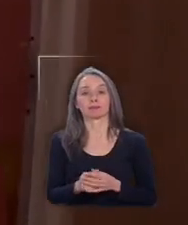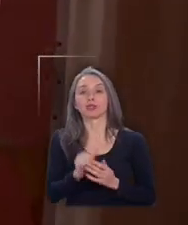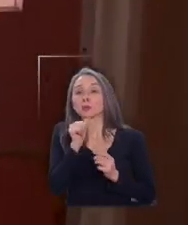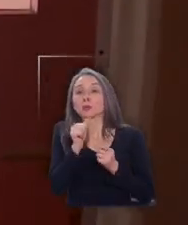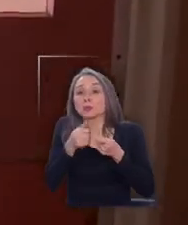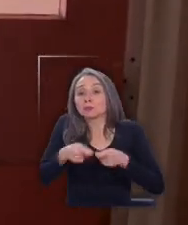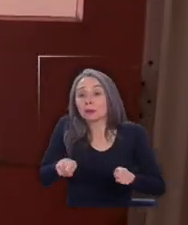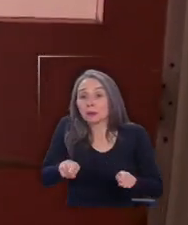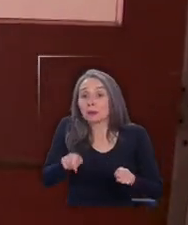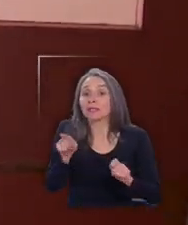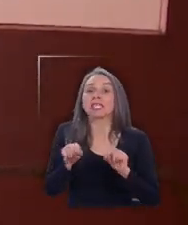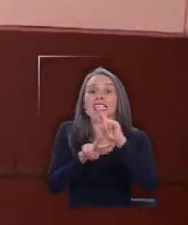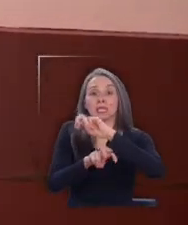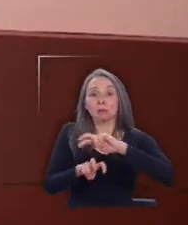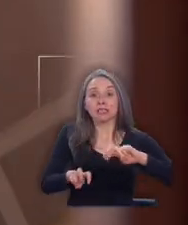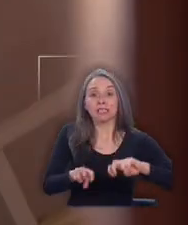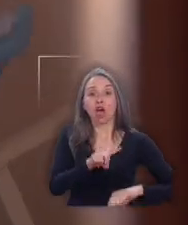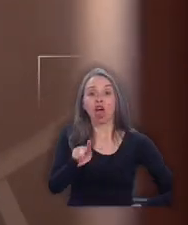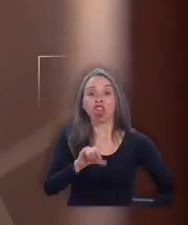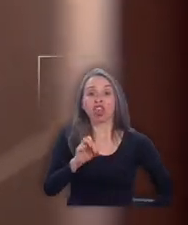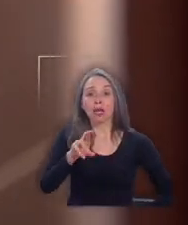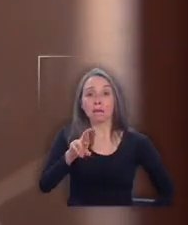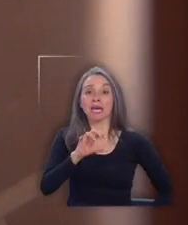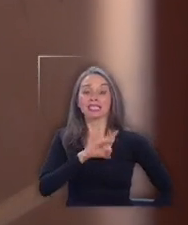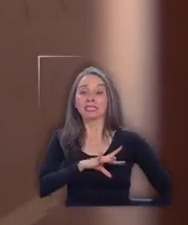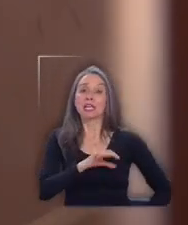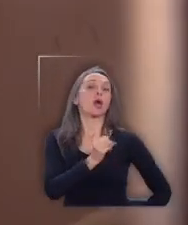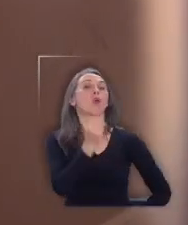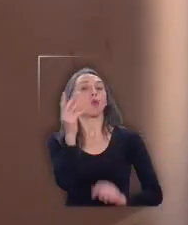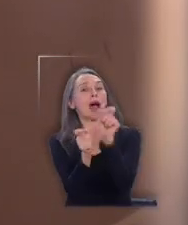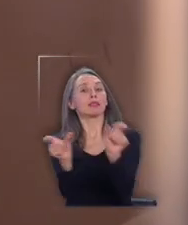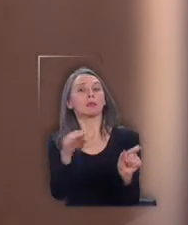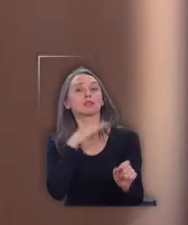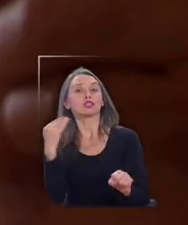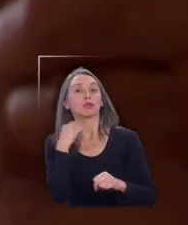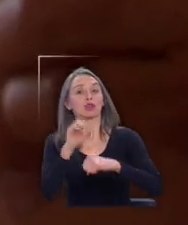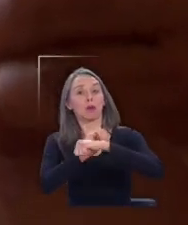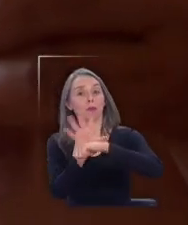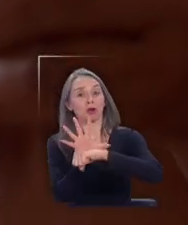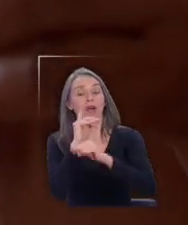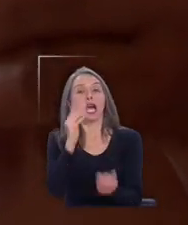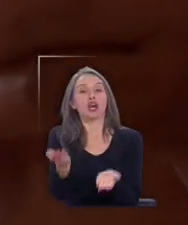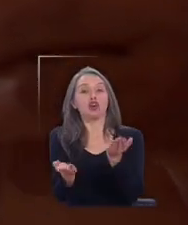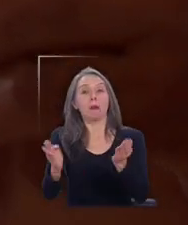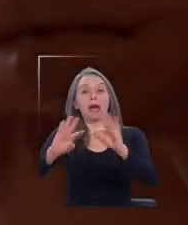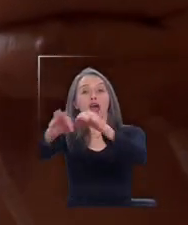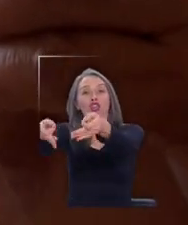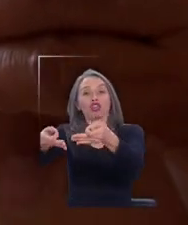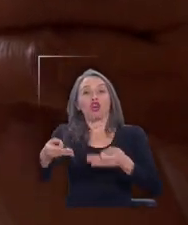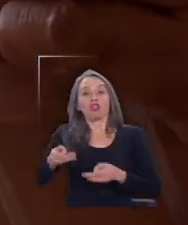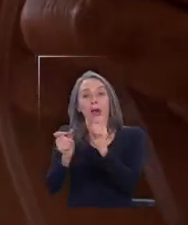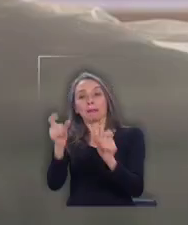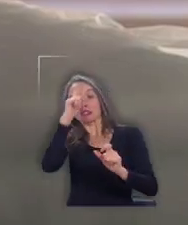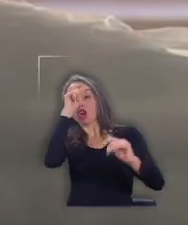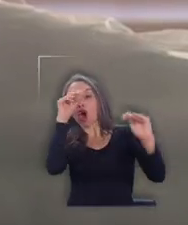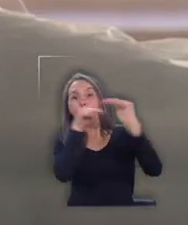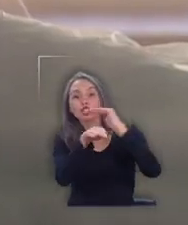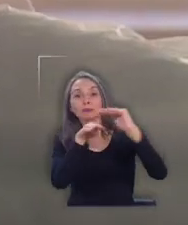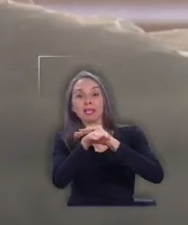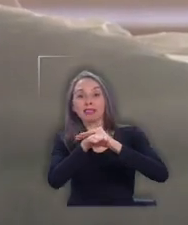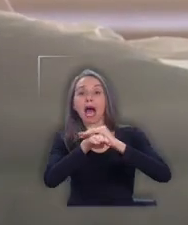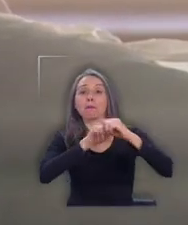Según una investigación de CIPER Chile, la letalidad fallecidos por COVID-19 en relación al total de hospitalizados por la